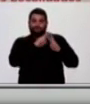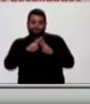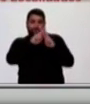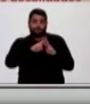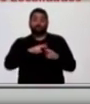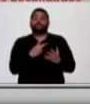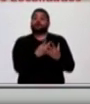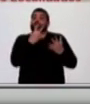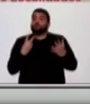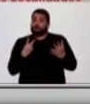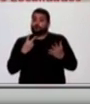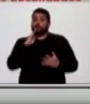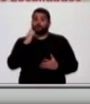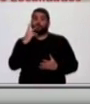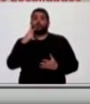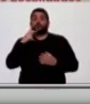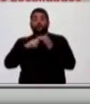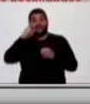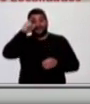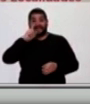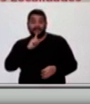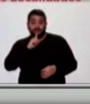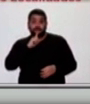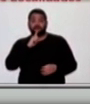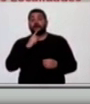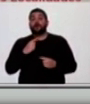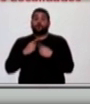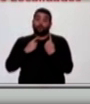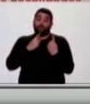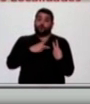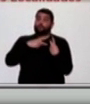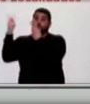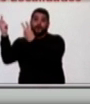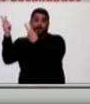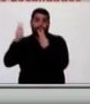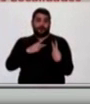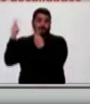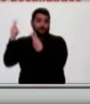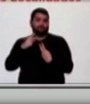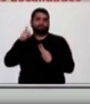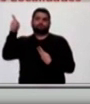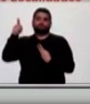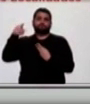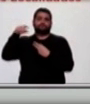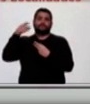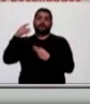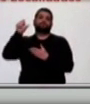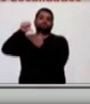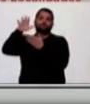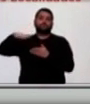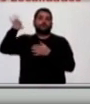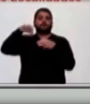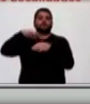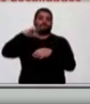Dos de la localidad de Buquet, uno que tiene antecedente de viaje a alguna ciudad con circulación.